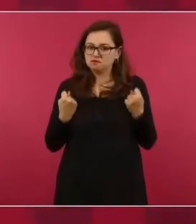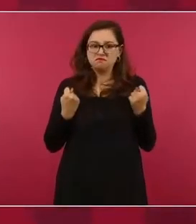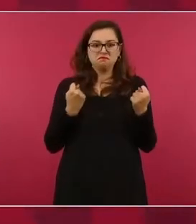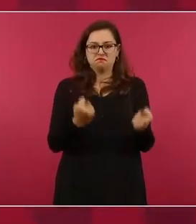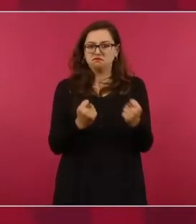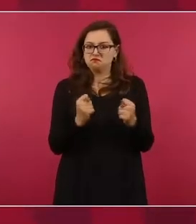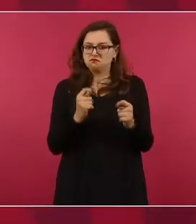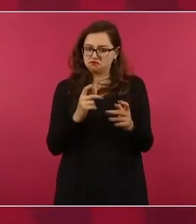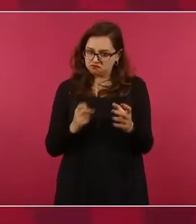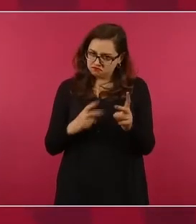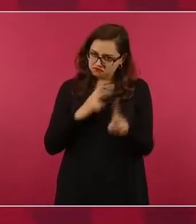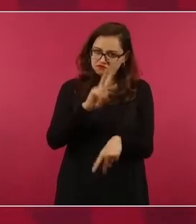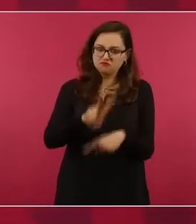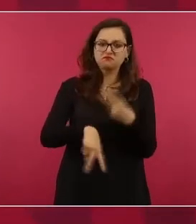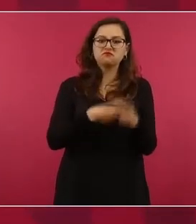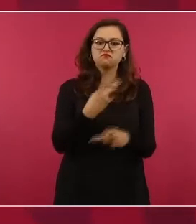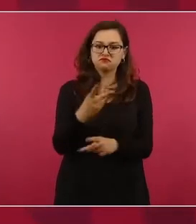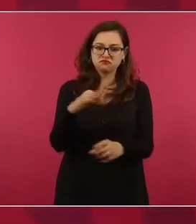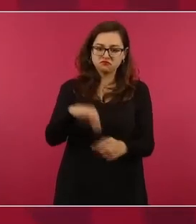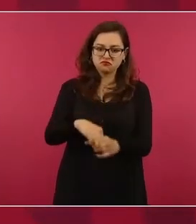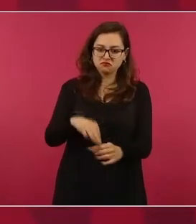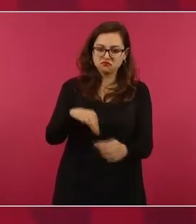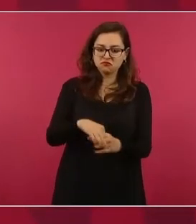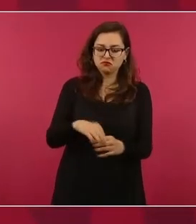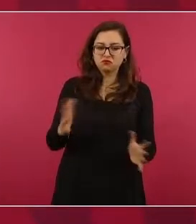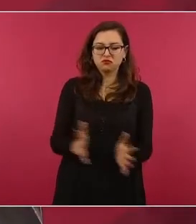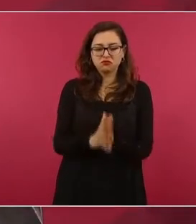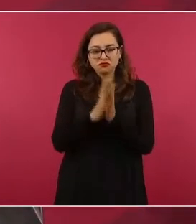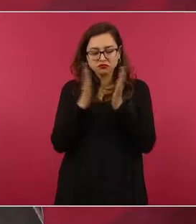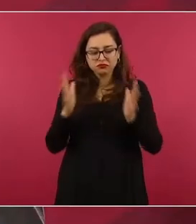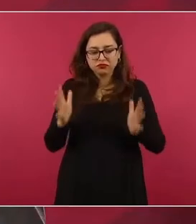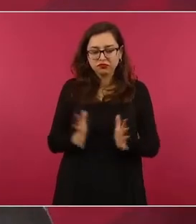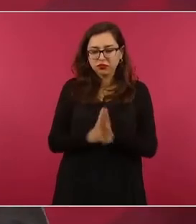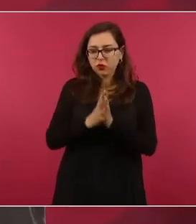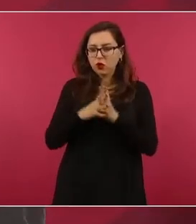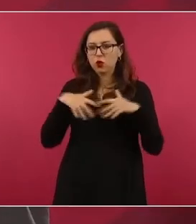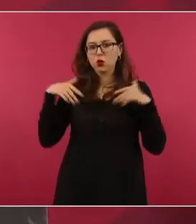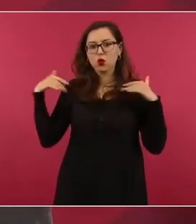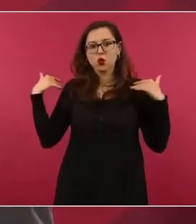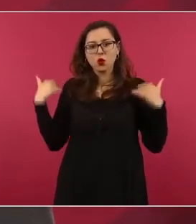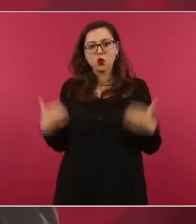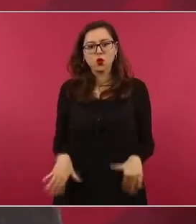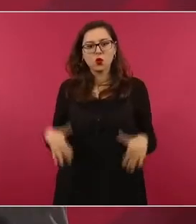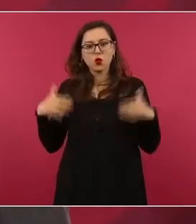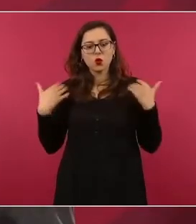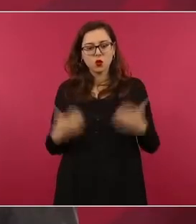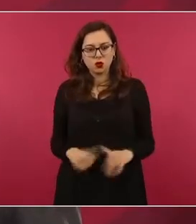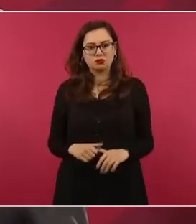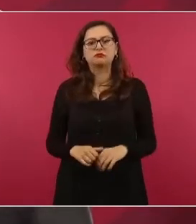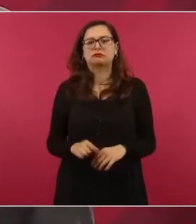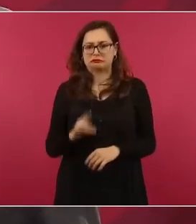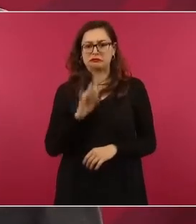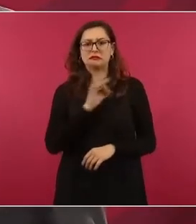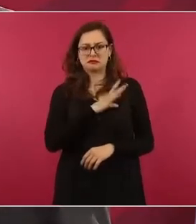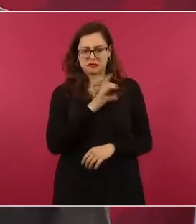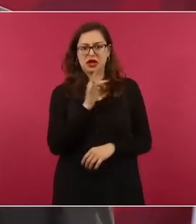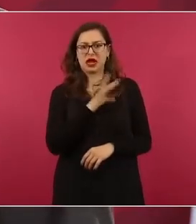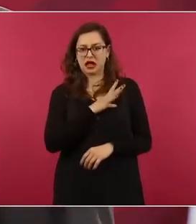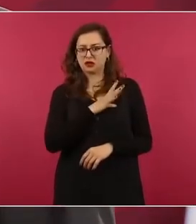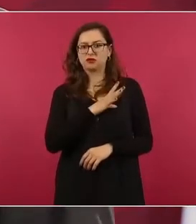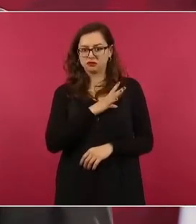y están ahí